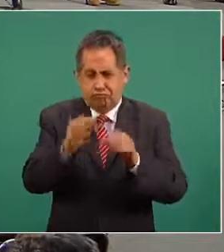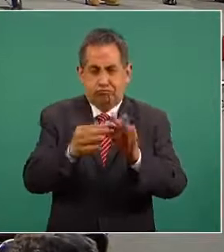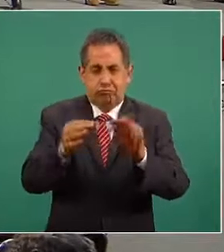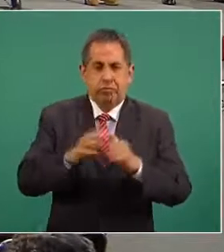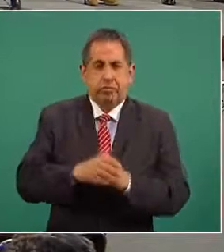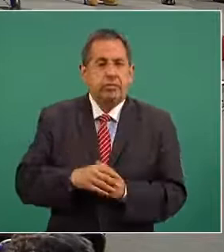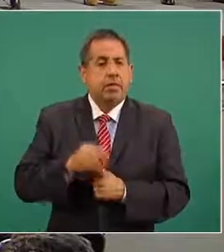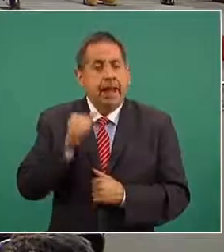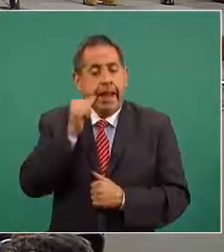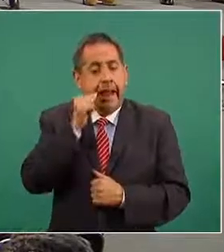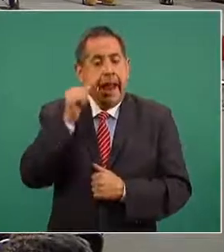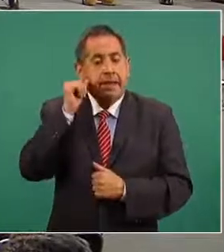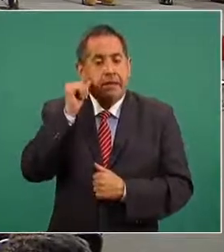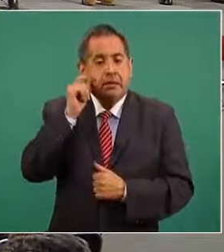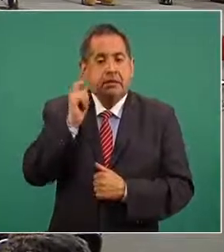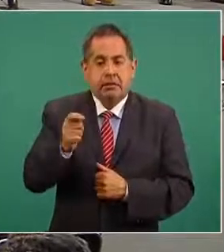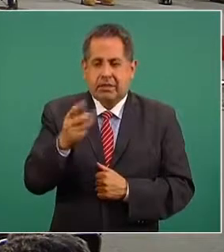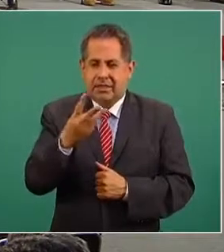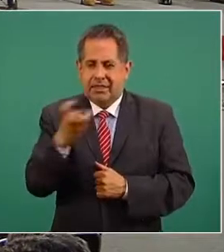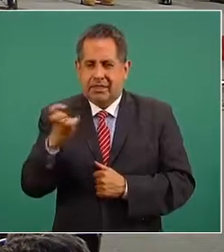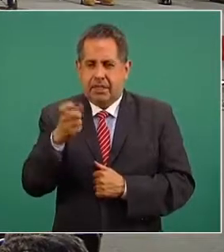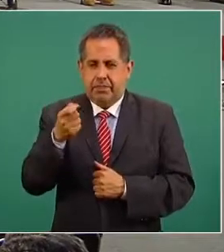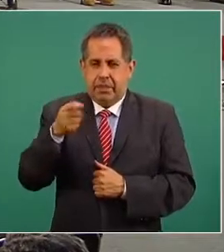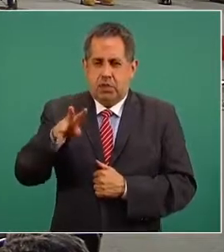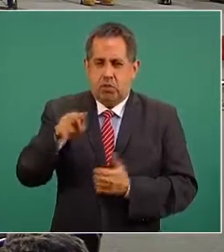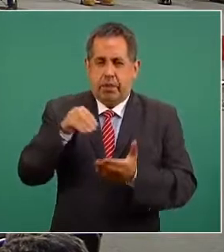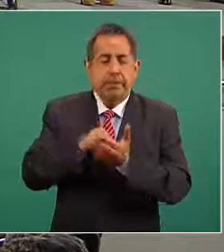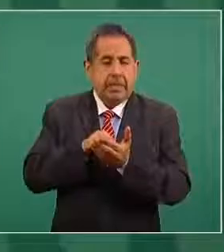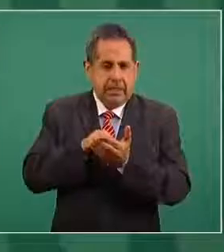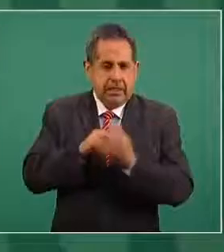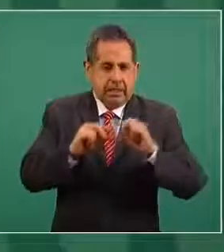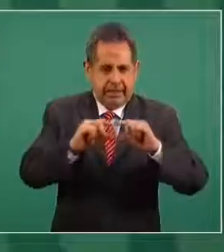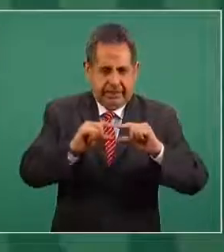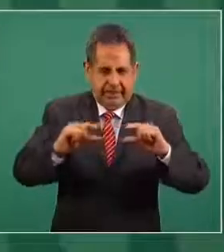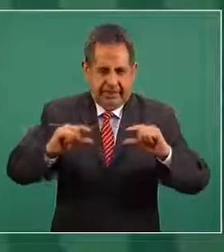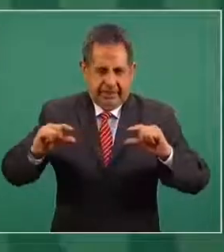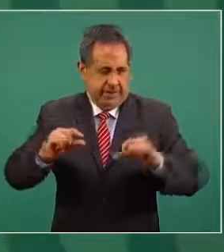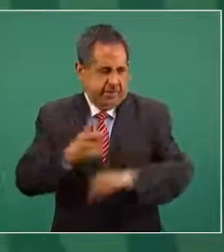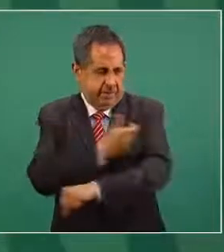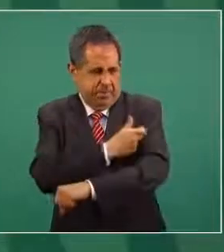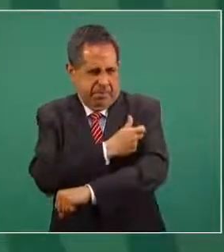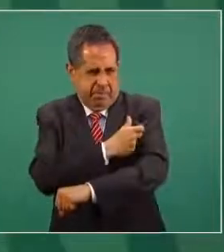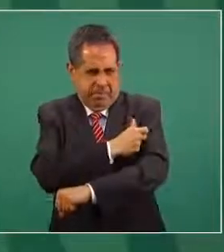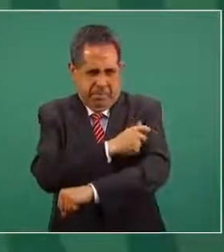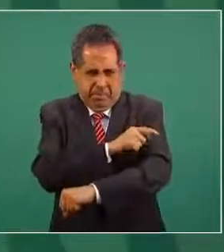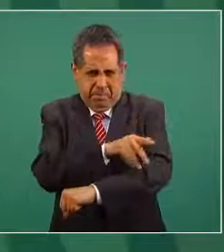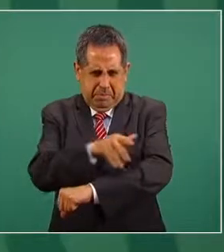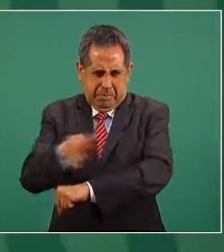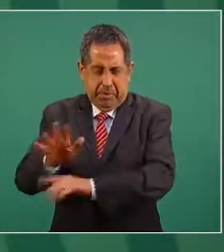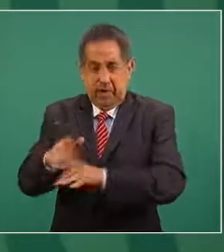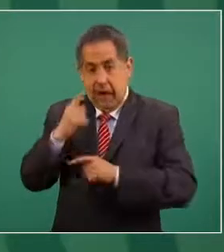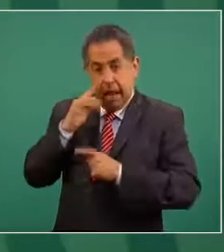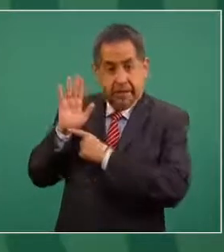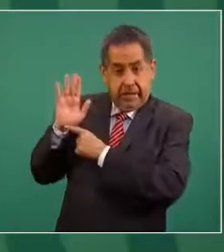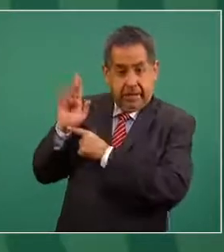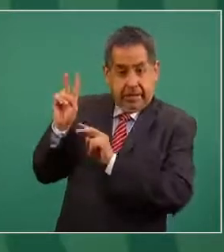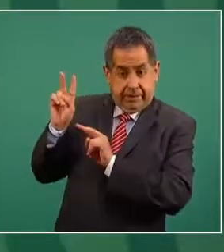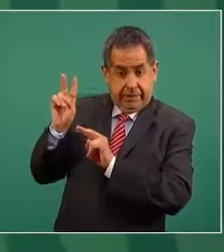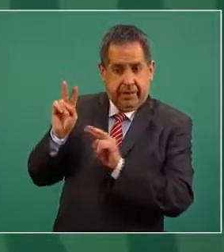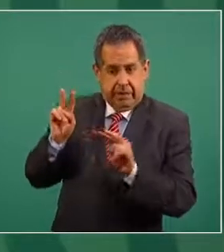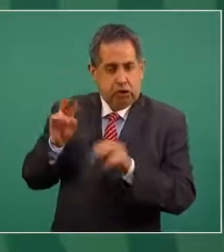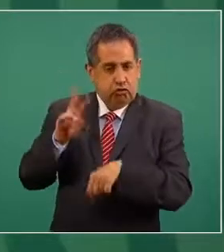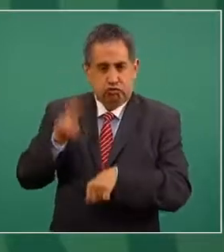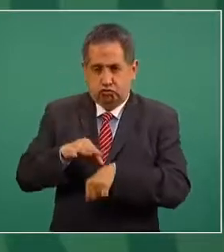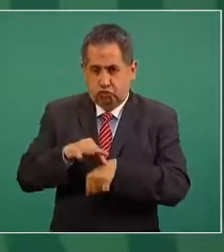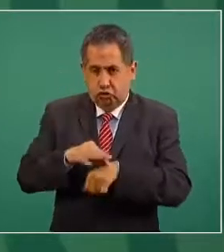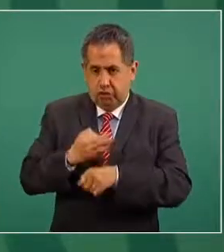comentábamos ayer de estas más de 329 mil dosis como ya vimos ahorita en las demostraciones en tiempo